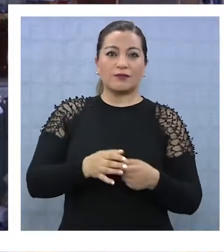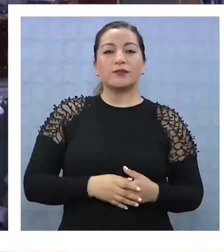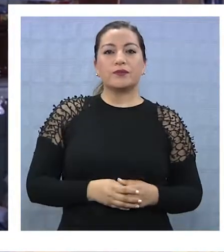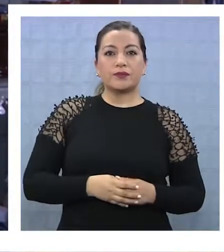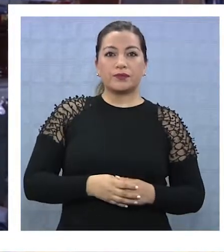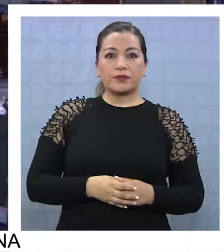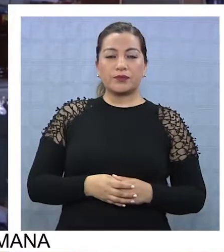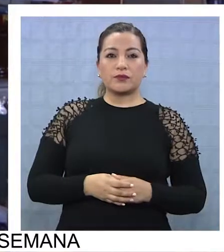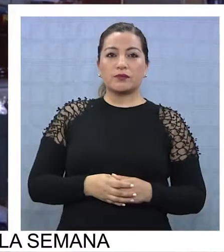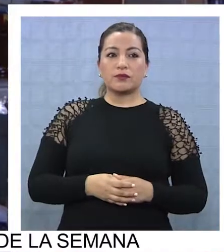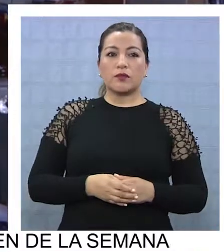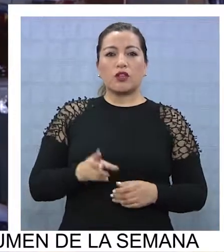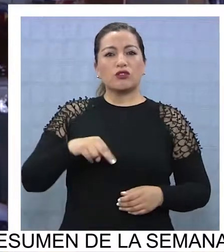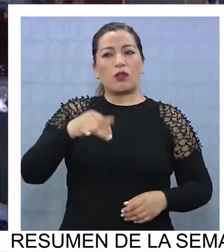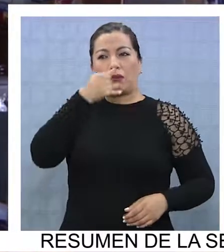mejor.